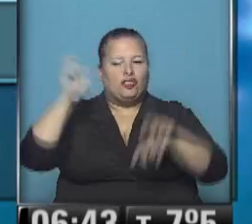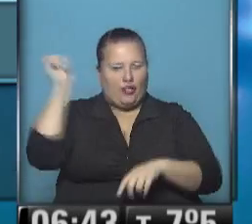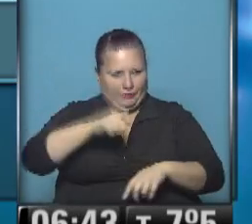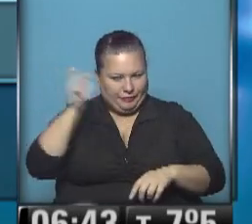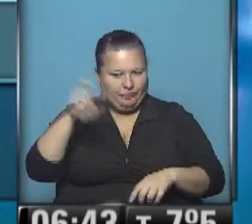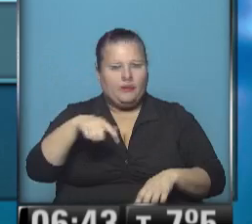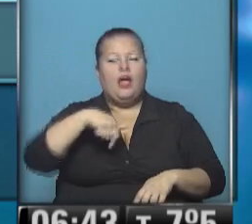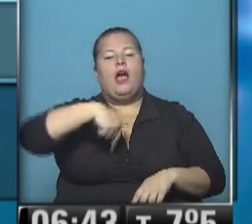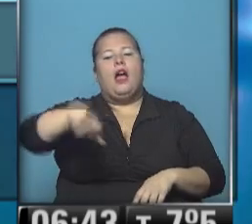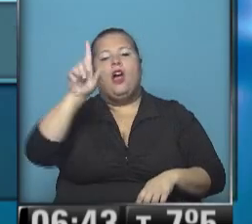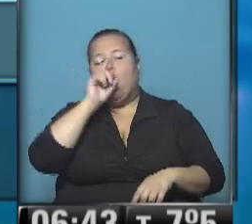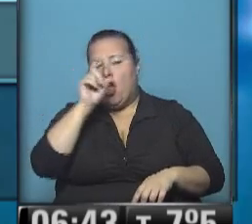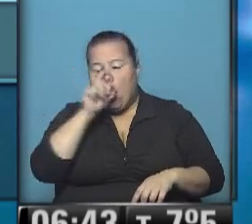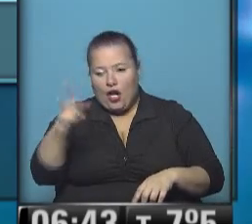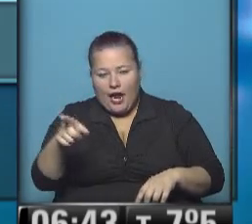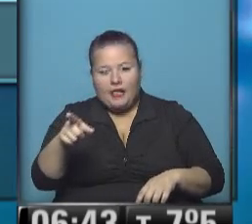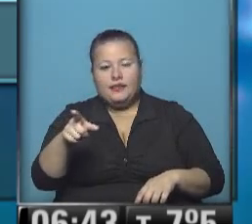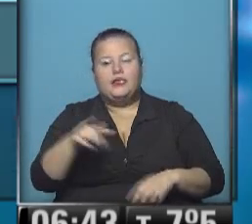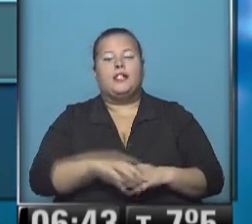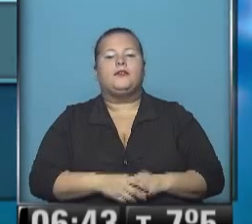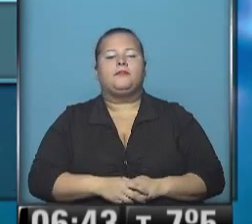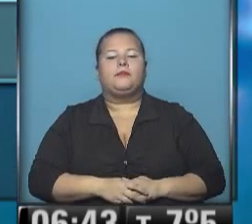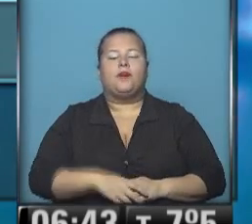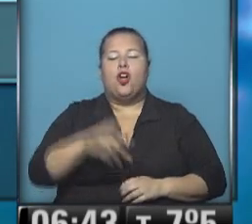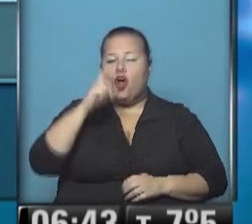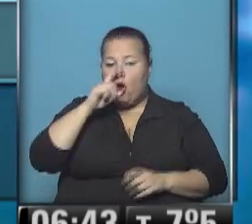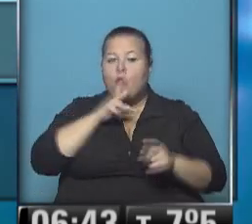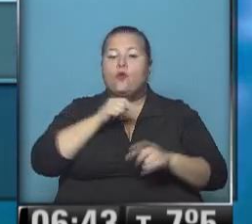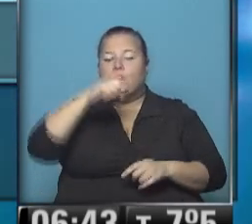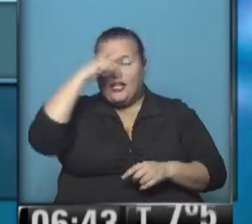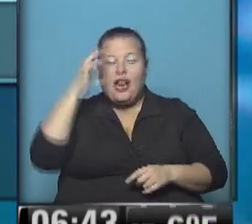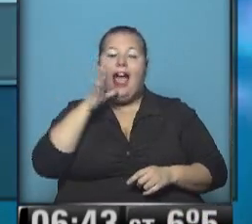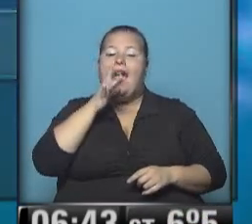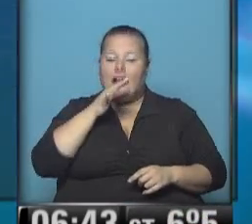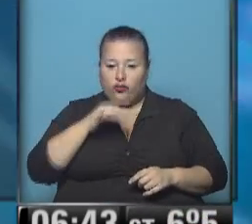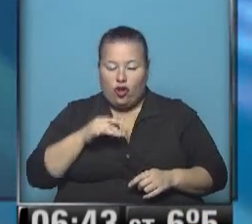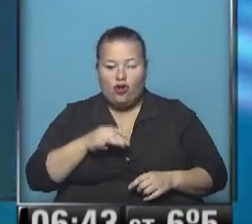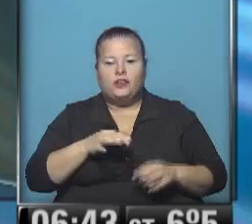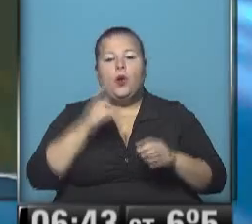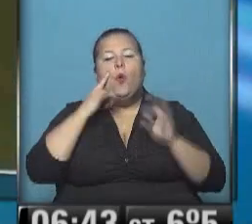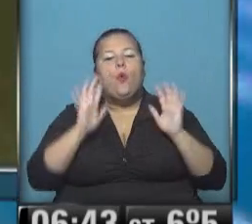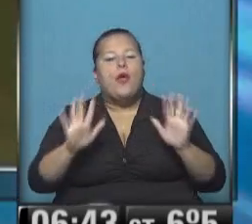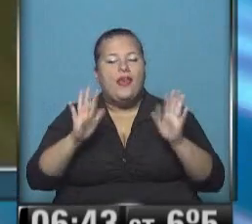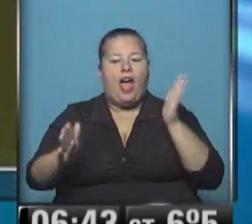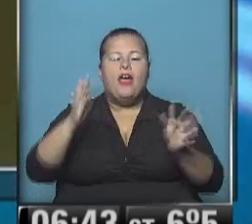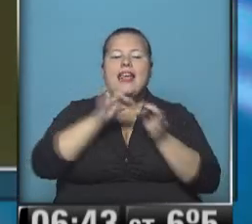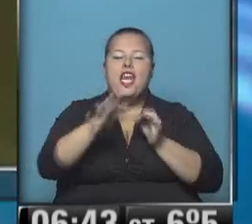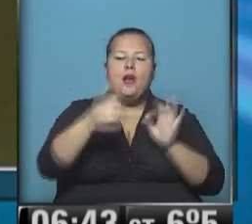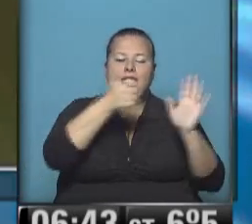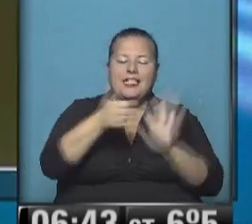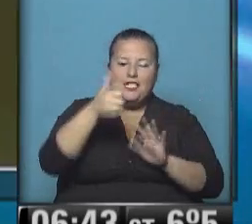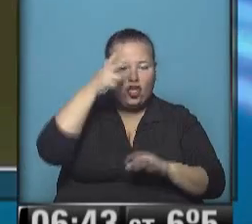Nos vamos a Corrientes, Corrientes, Morá, Corrientes, Ruta Nacional 14. Precaución entre los kilómetros